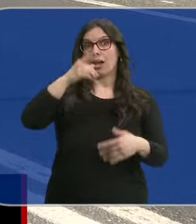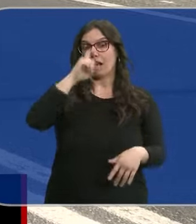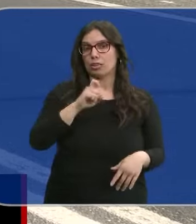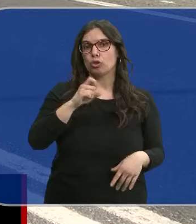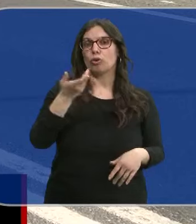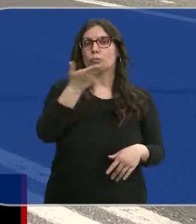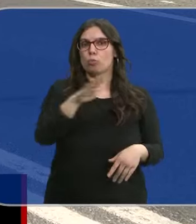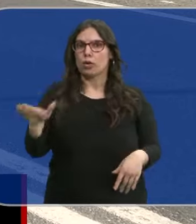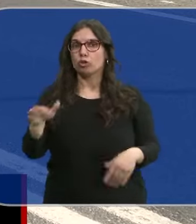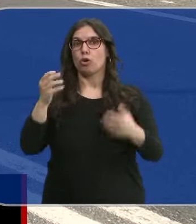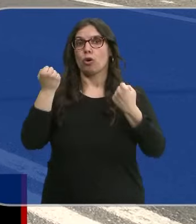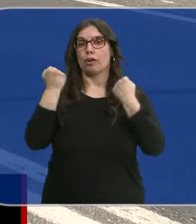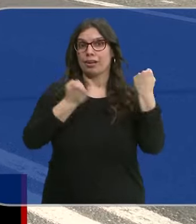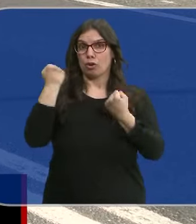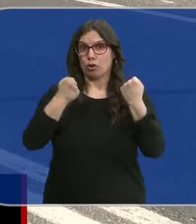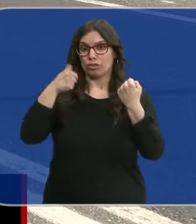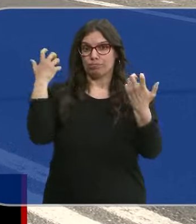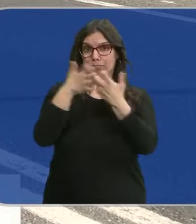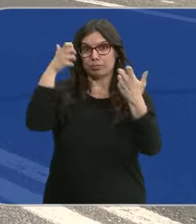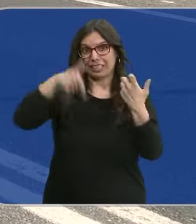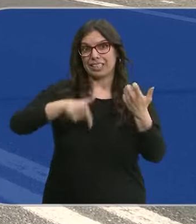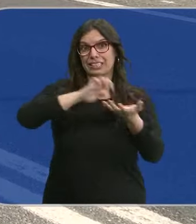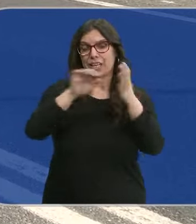21 muertes en carretera en nuestra comunidad.